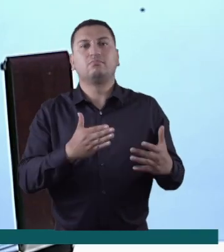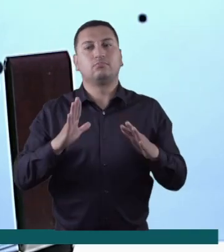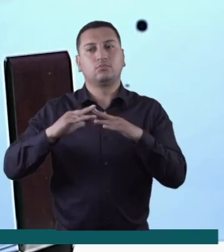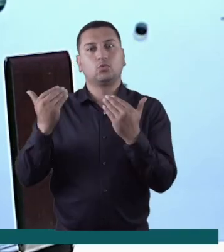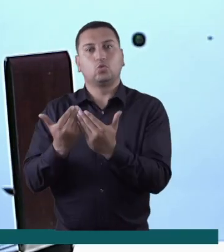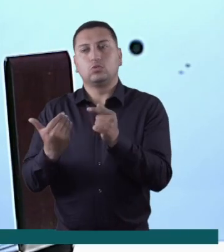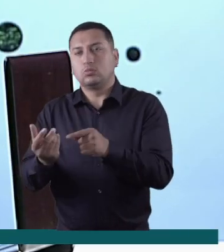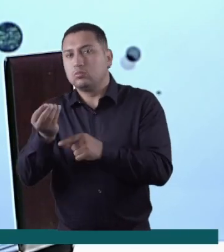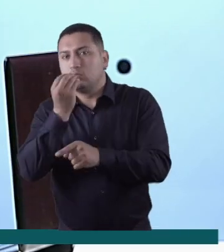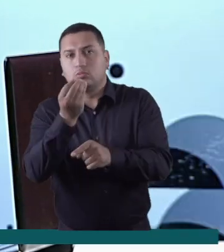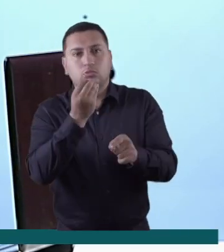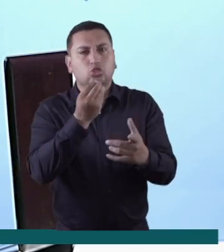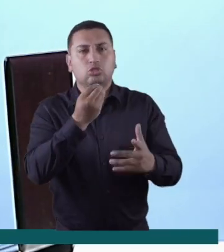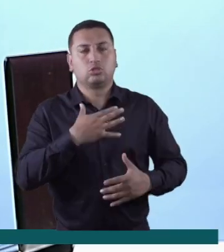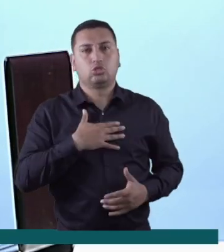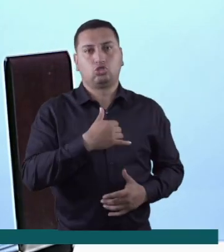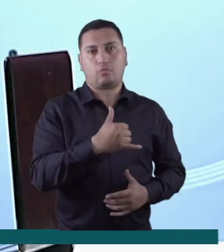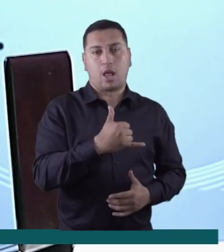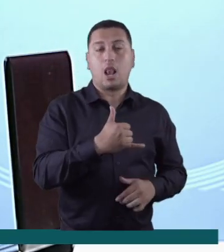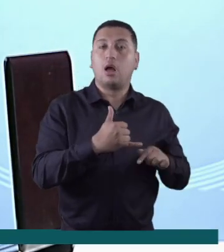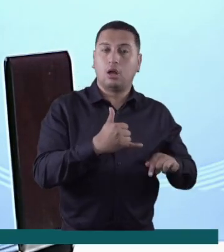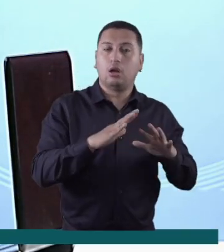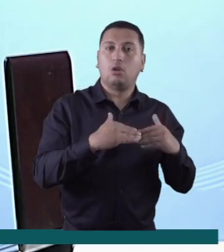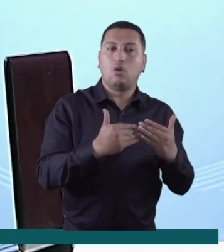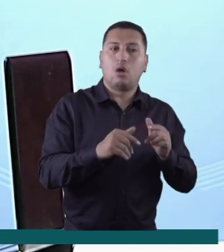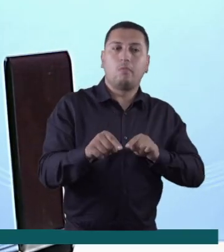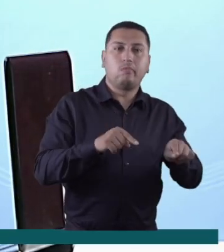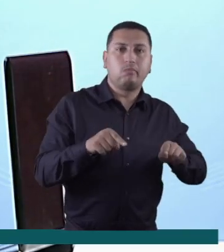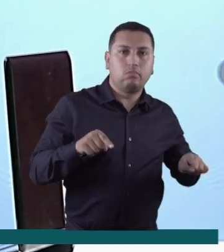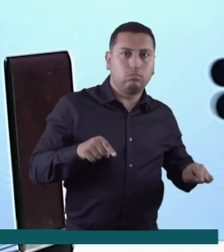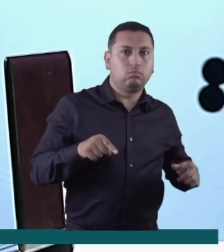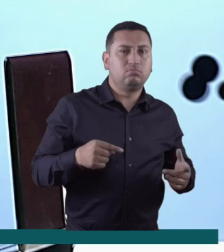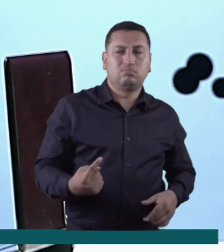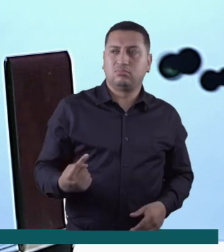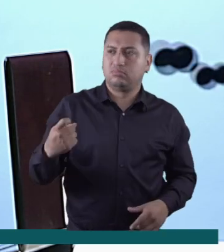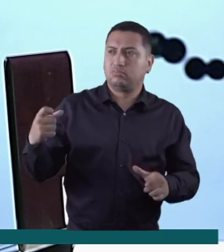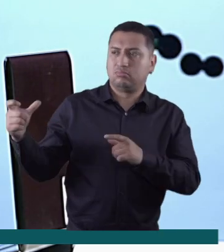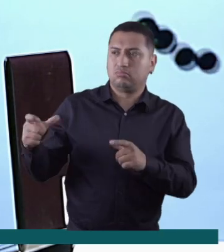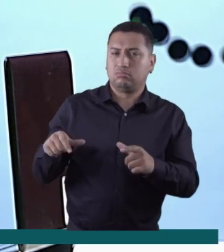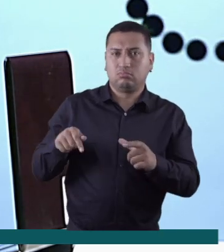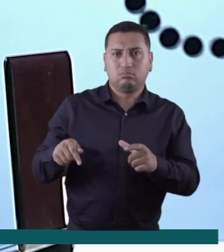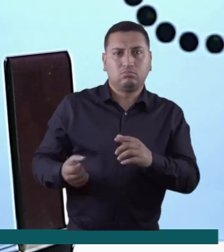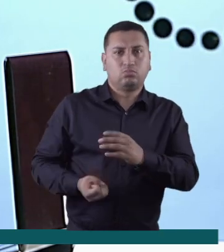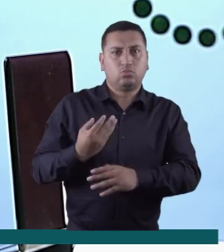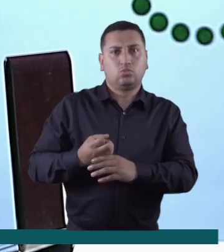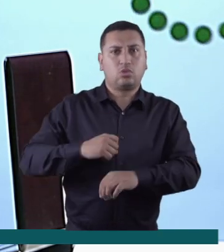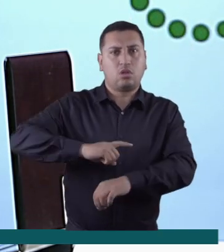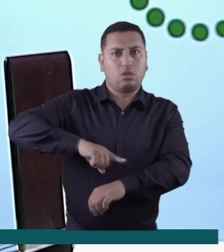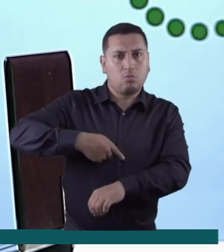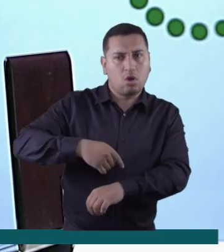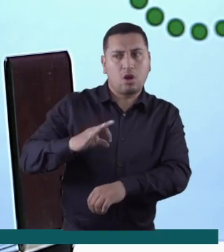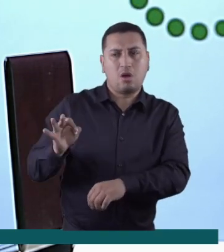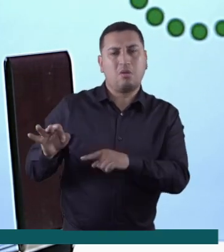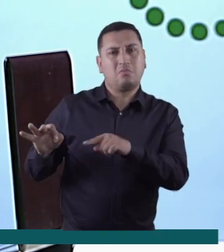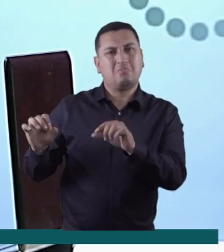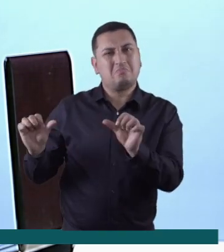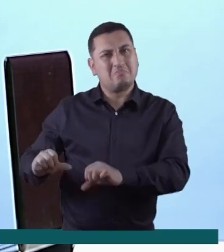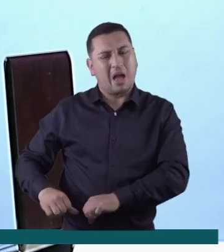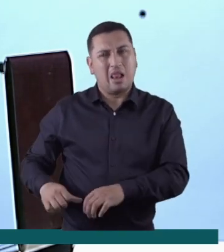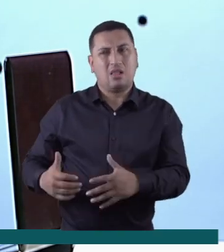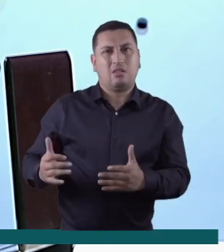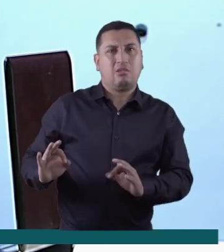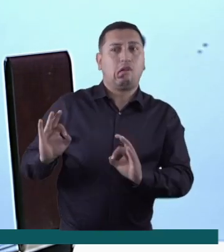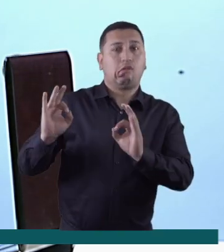Y seguimos hablando del plan de alimentación escolar porque en Yopal algunos colegios denuncian inconsistencias en las entregas de los productos,